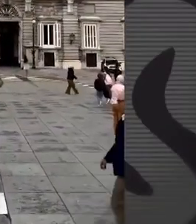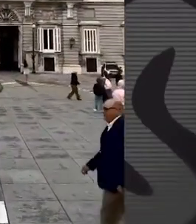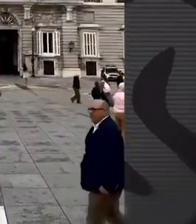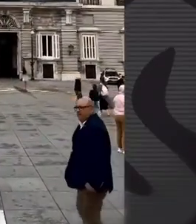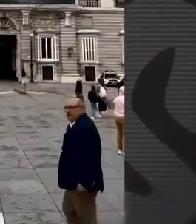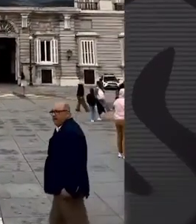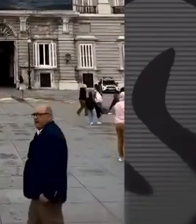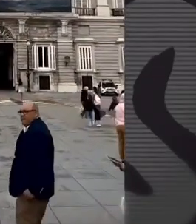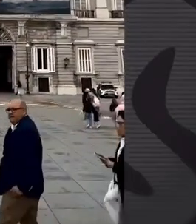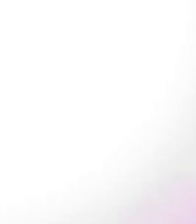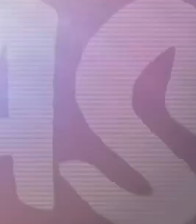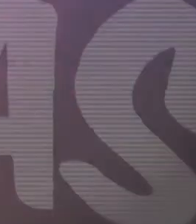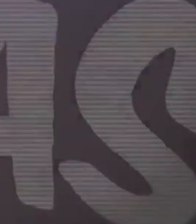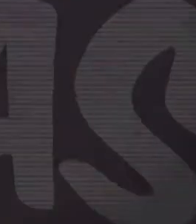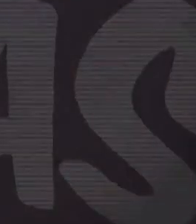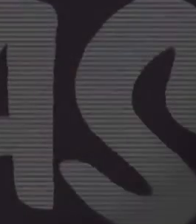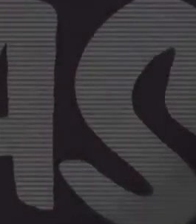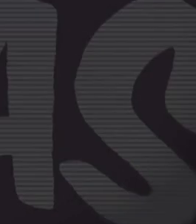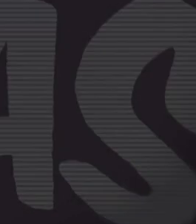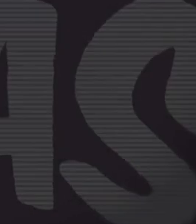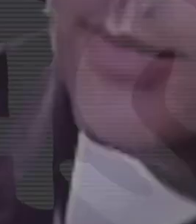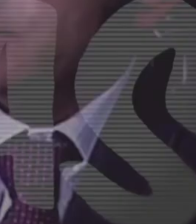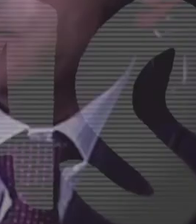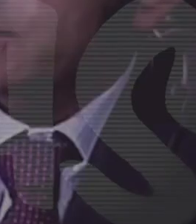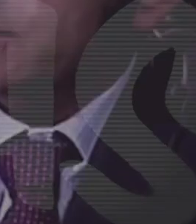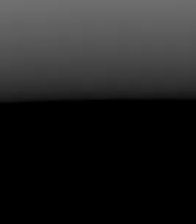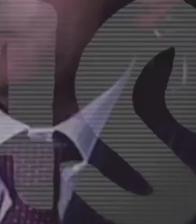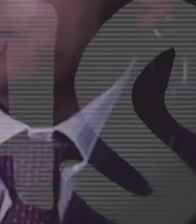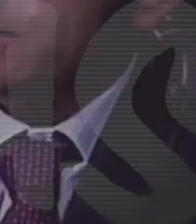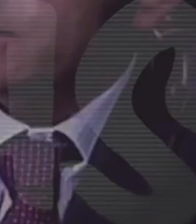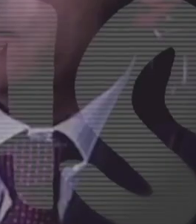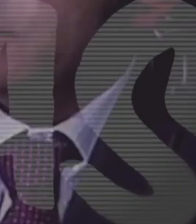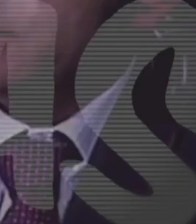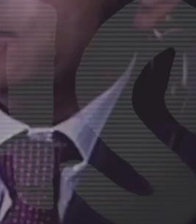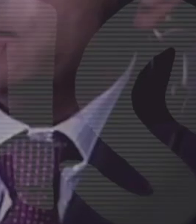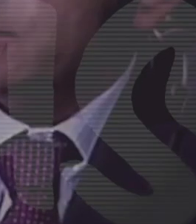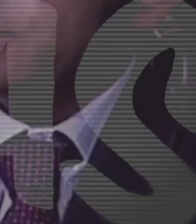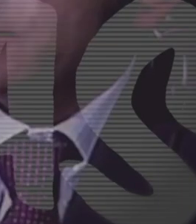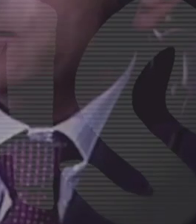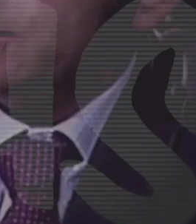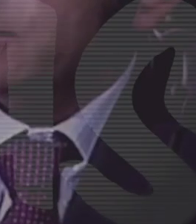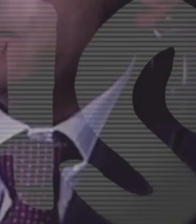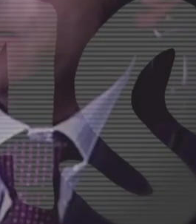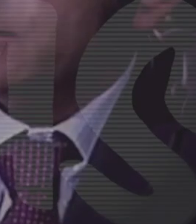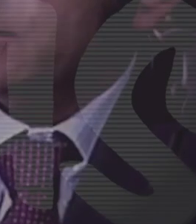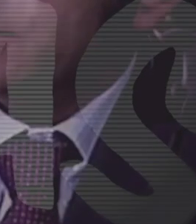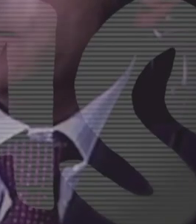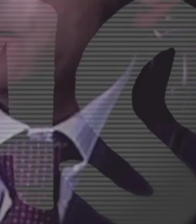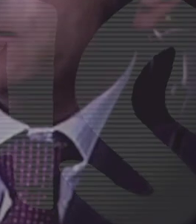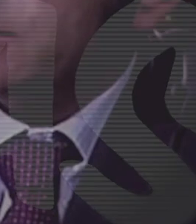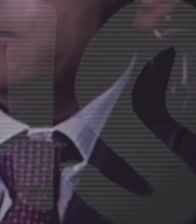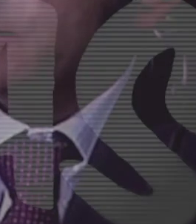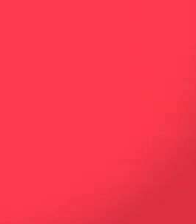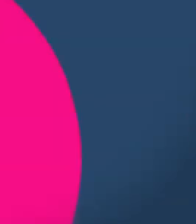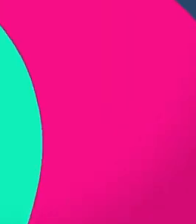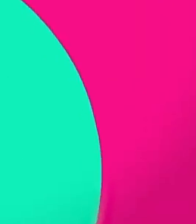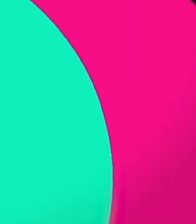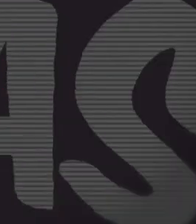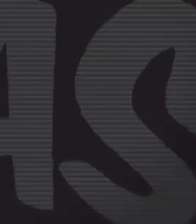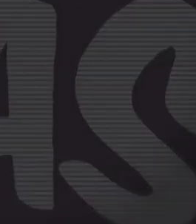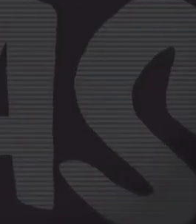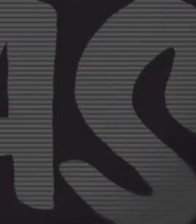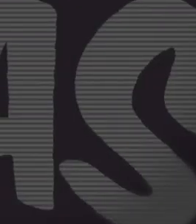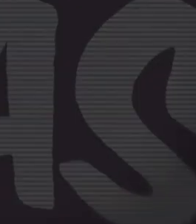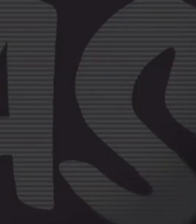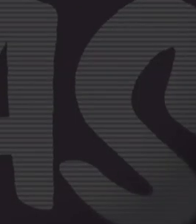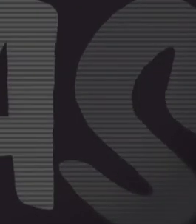creado con inteligencia artificial y compartido por Juan Flüger, responsable nacional de prensa del partido español Vox. 5.